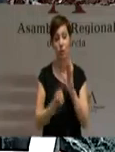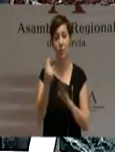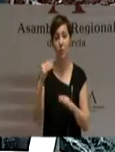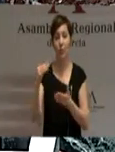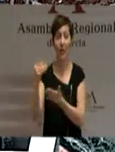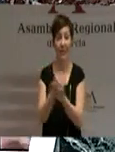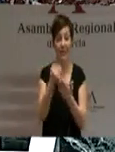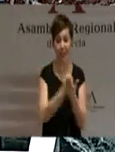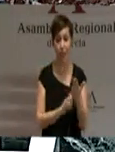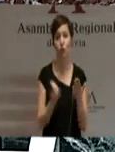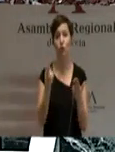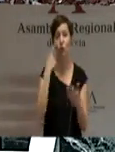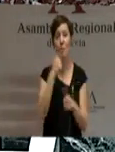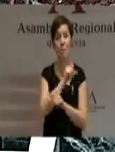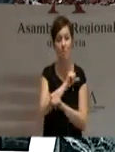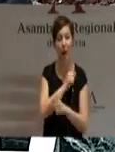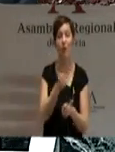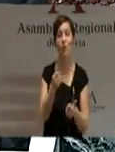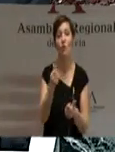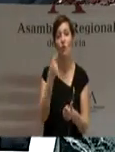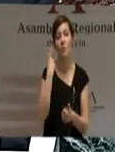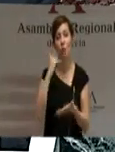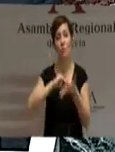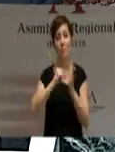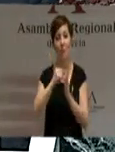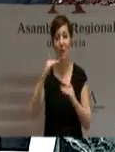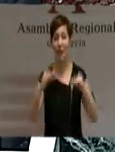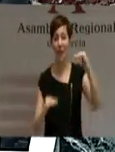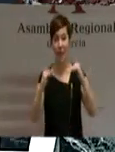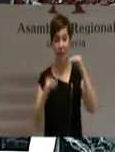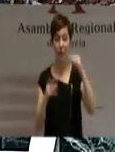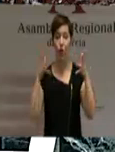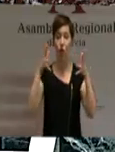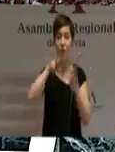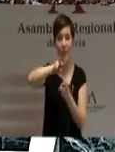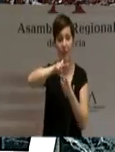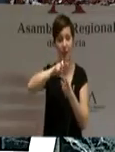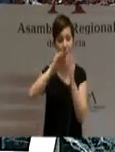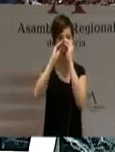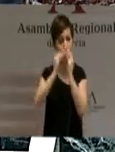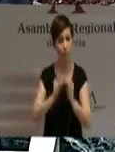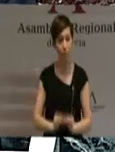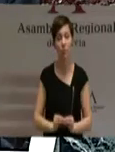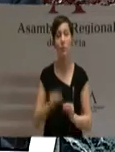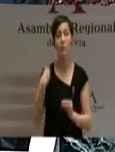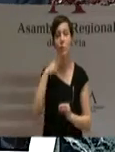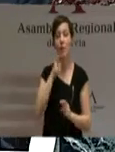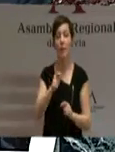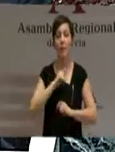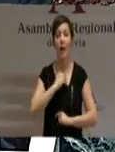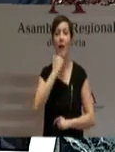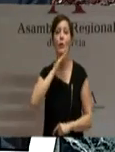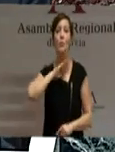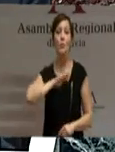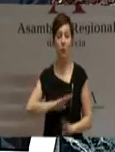la evolución del paro, el plan de equilibrio elaborado por la Consejería de Hacienda suponen aliento para una comunidad autónoma especialmente